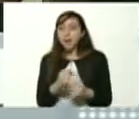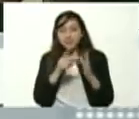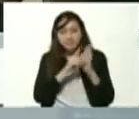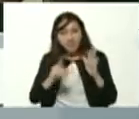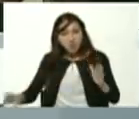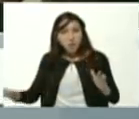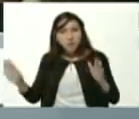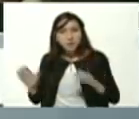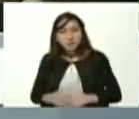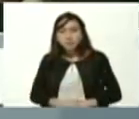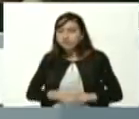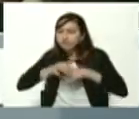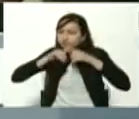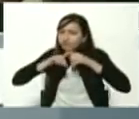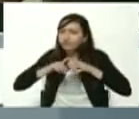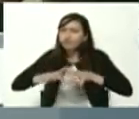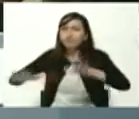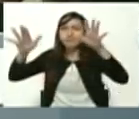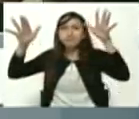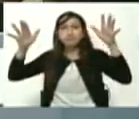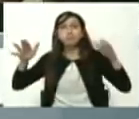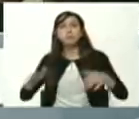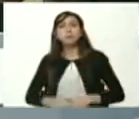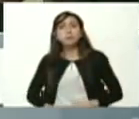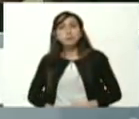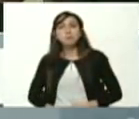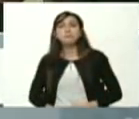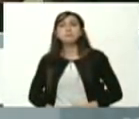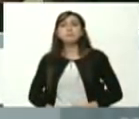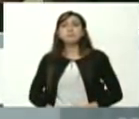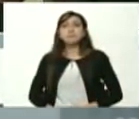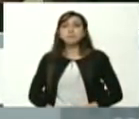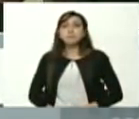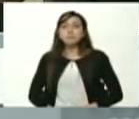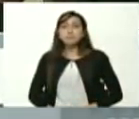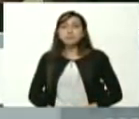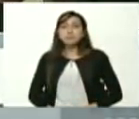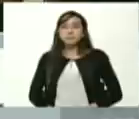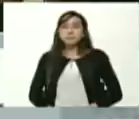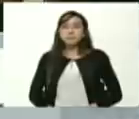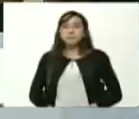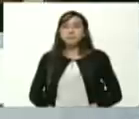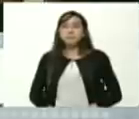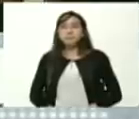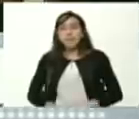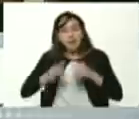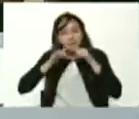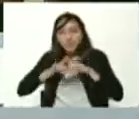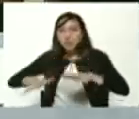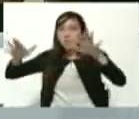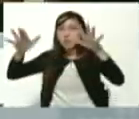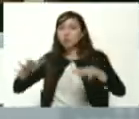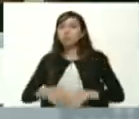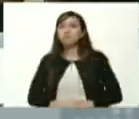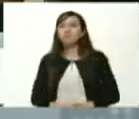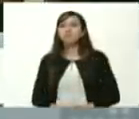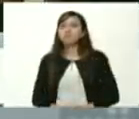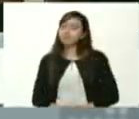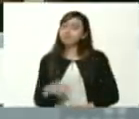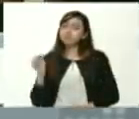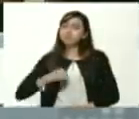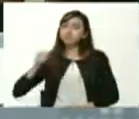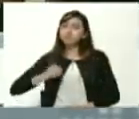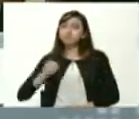ampliando los derechos expandiendo los derechos expandiendo los derechos es así